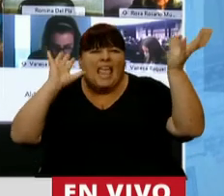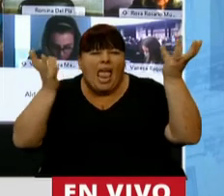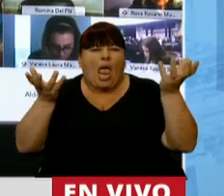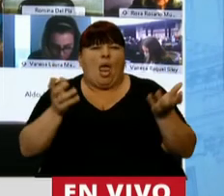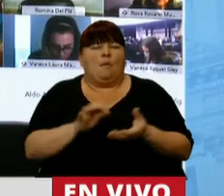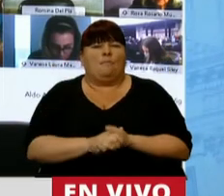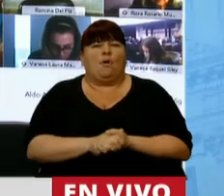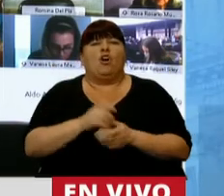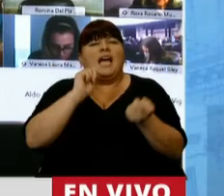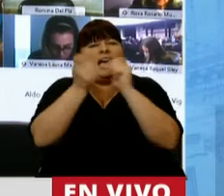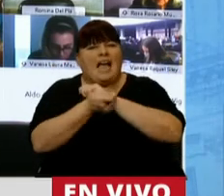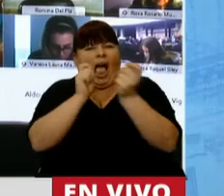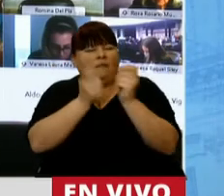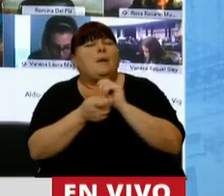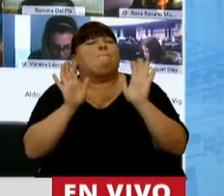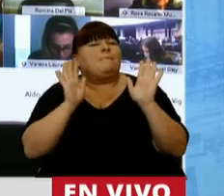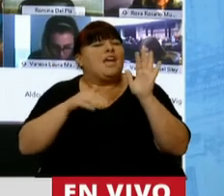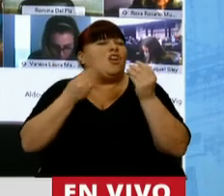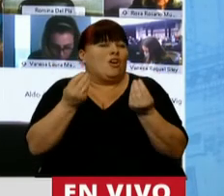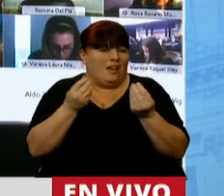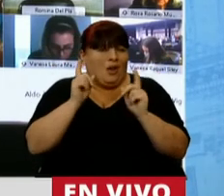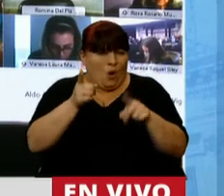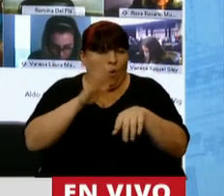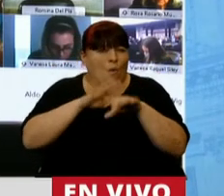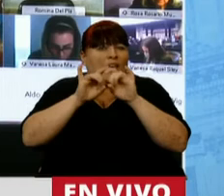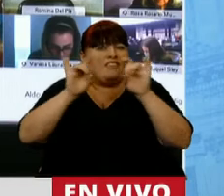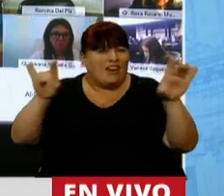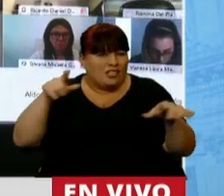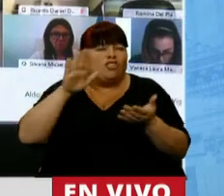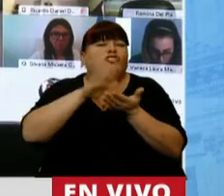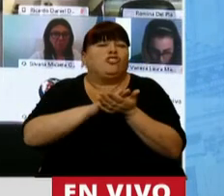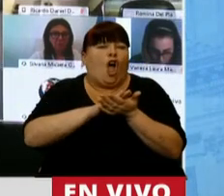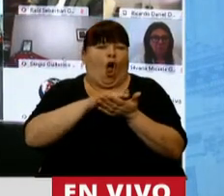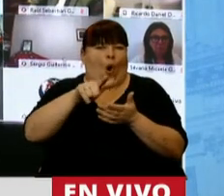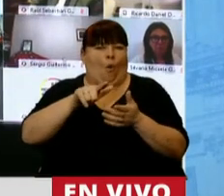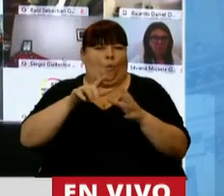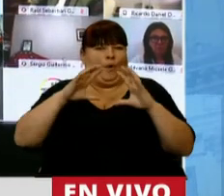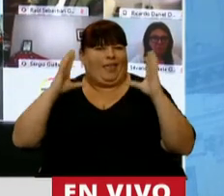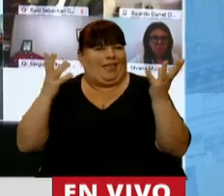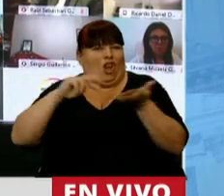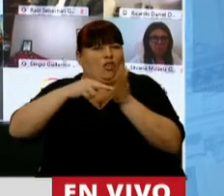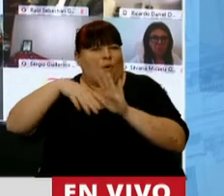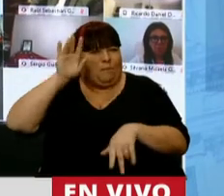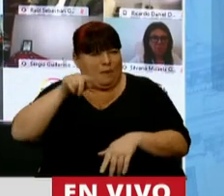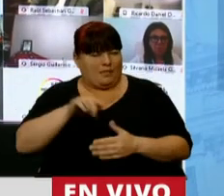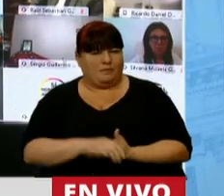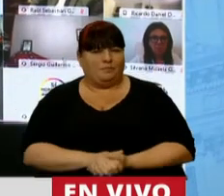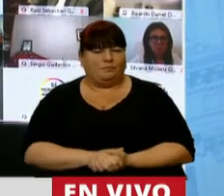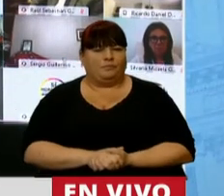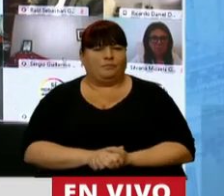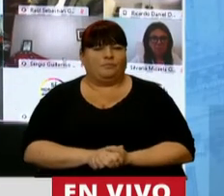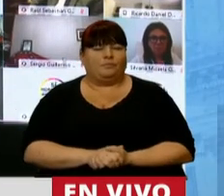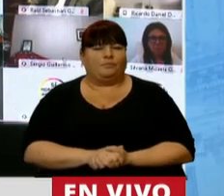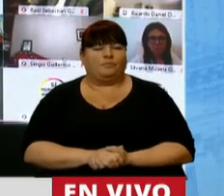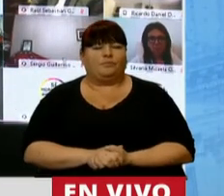en los cambios que tiene precisamente el efecto invernadero sobre la magnitud de los impactos. Los